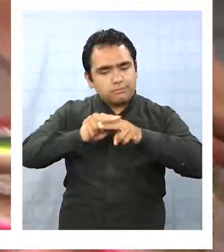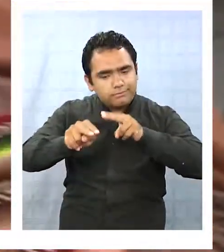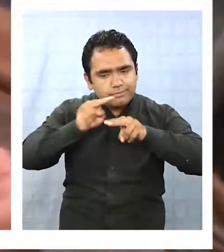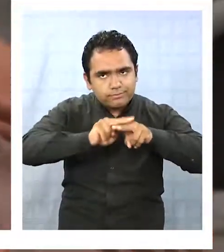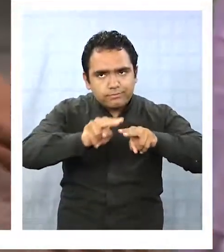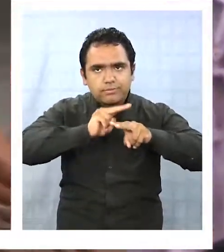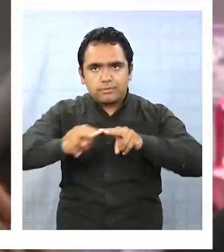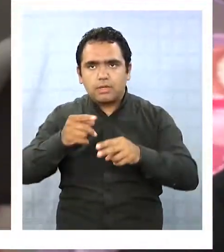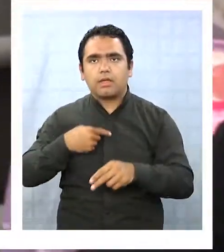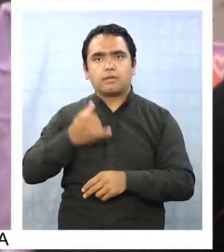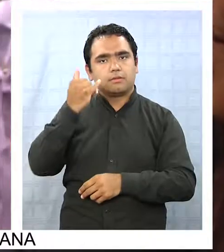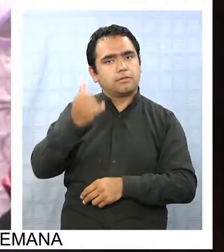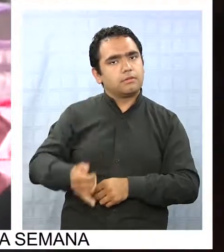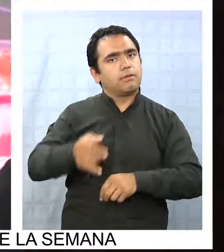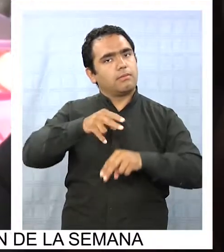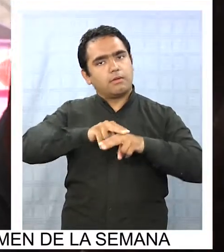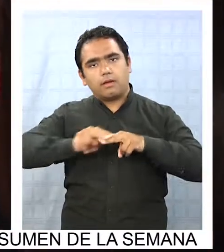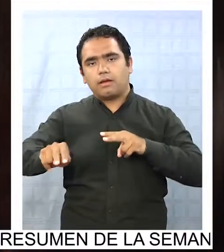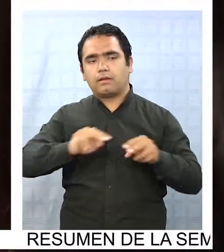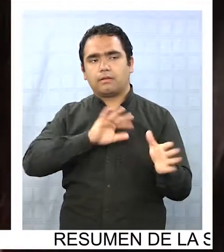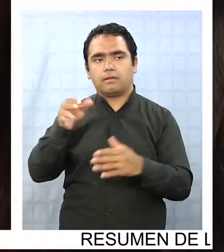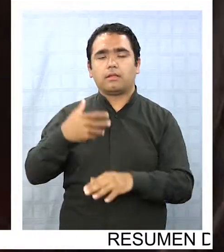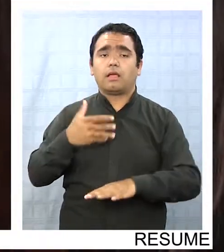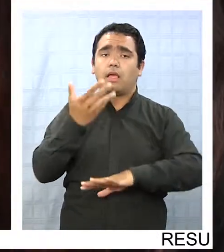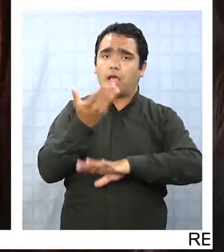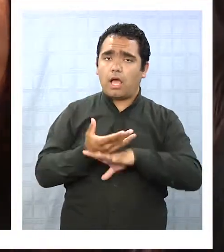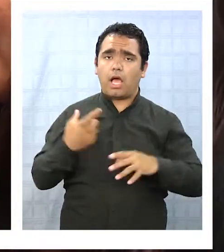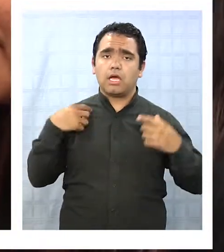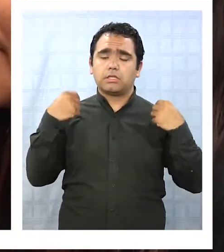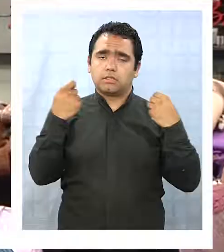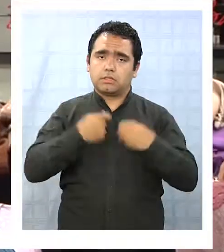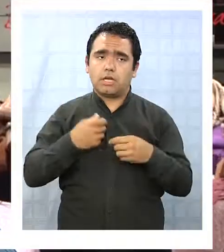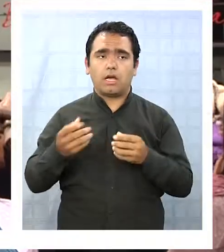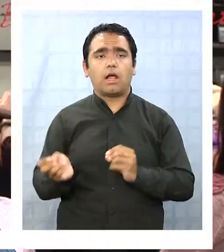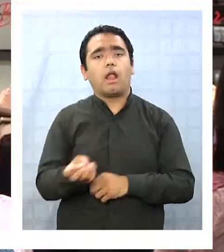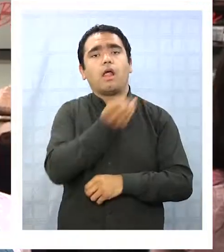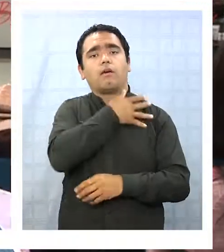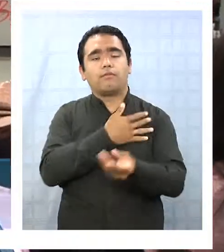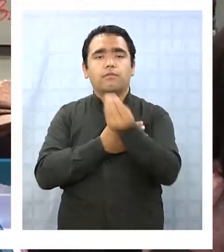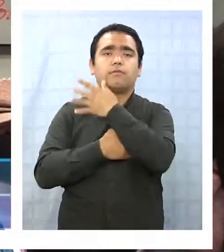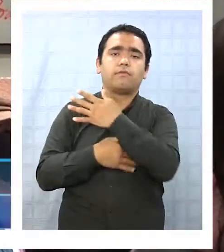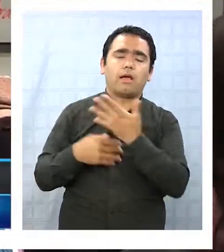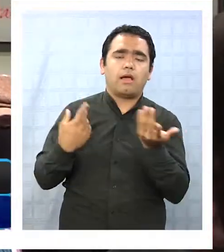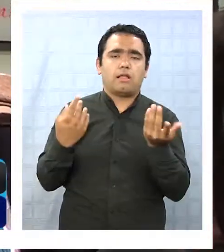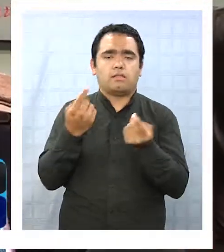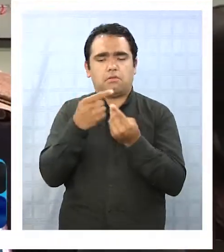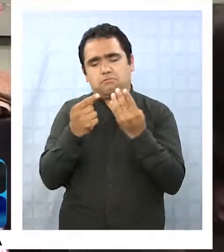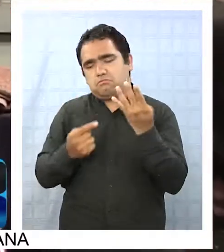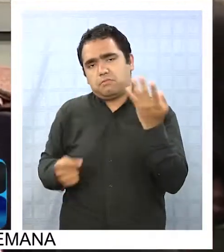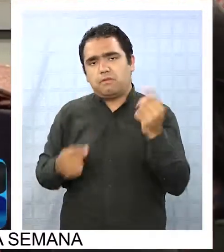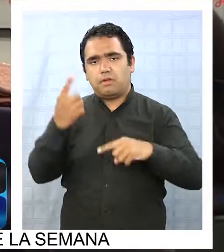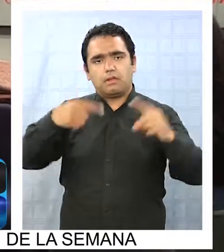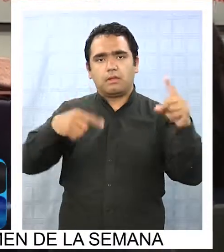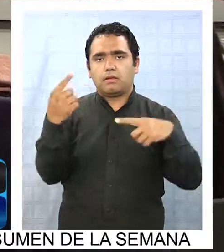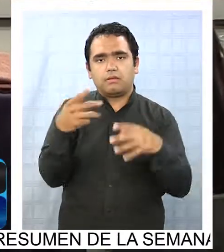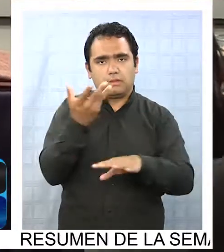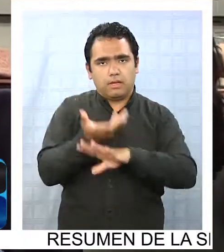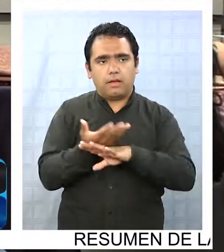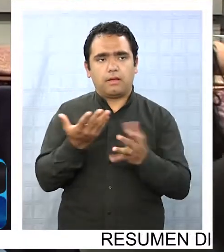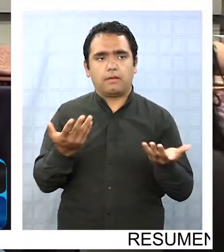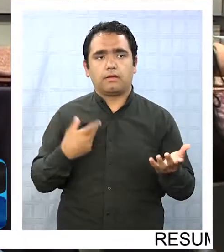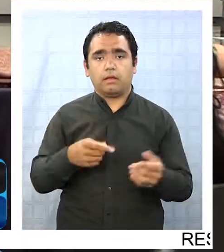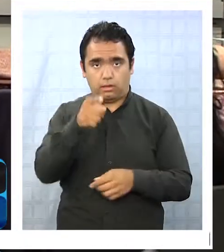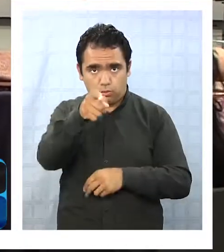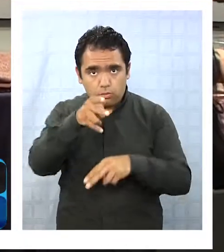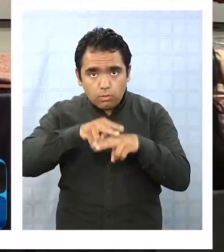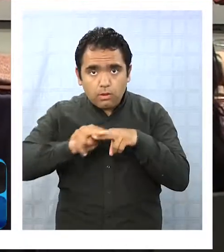haciendo sus productos. Tenemos chales, ufandas, hasta el vestido, ponchos y puntillas. ¿Y esto todo